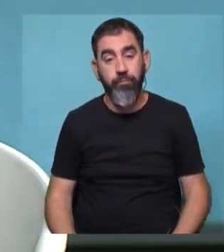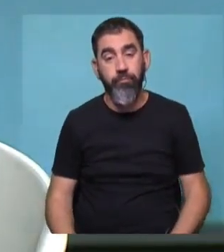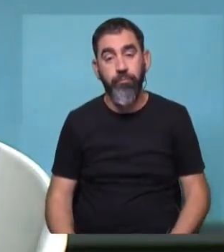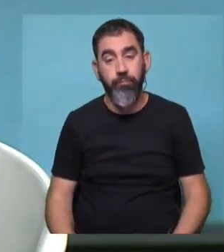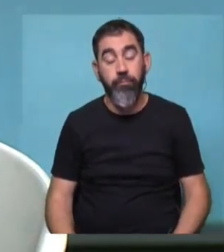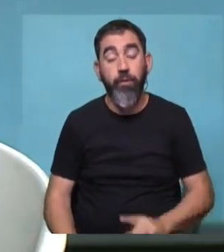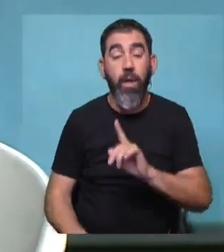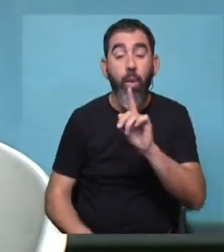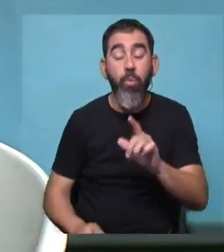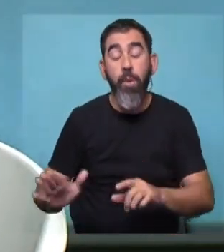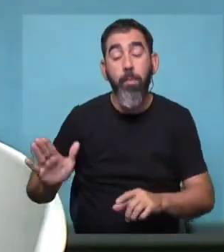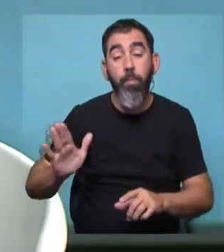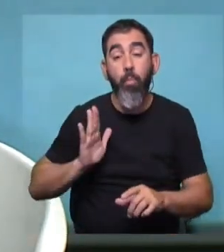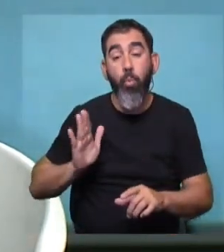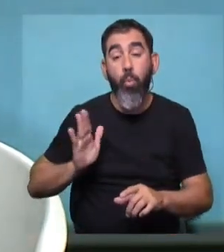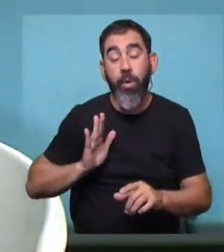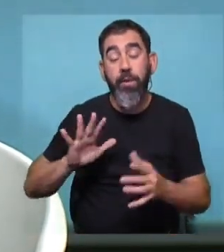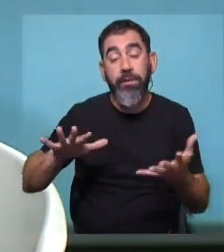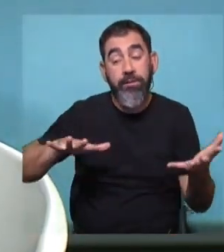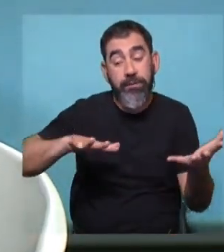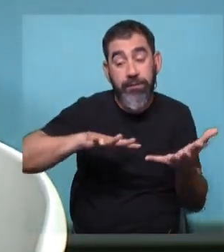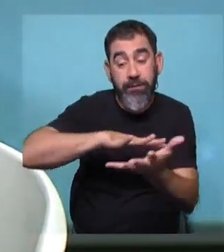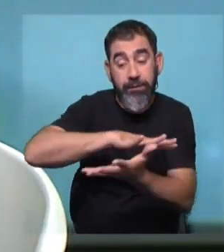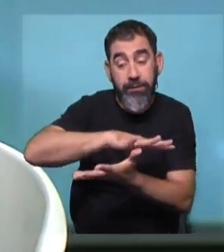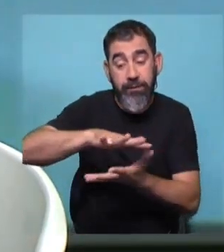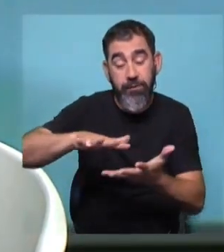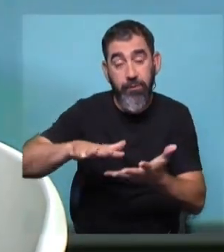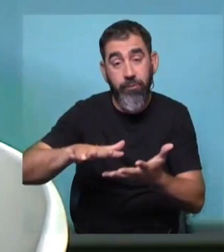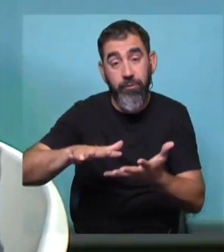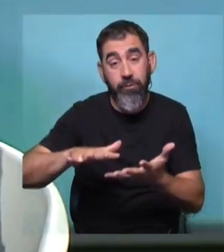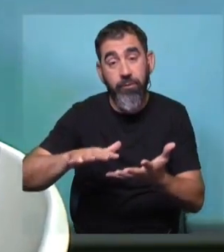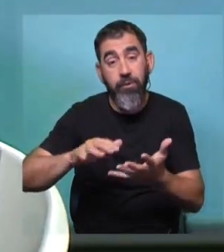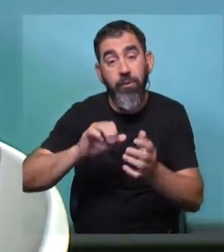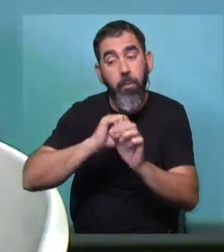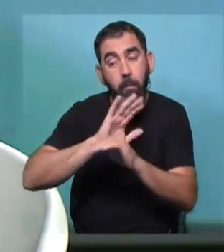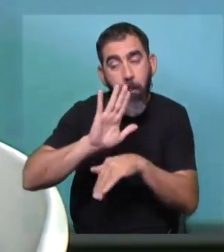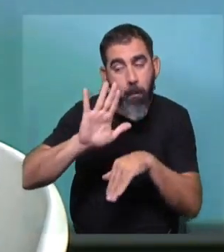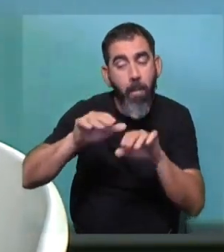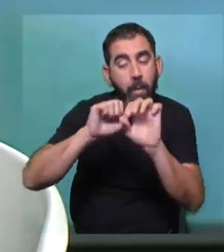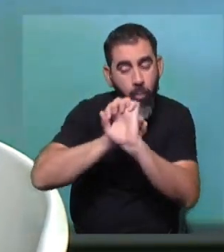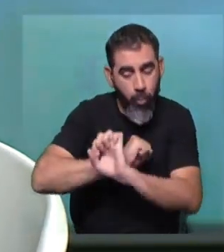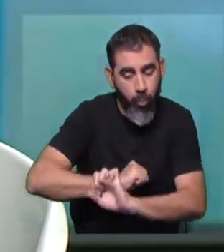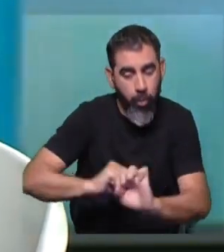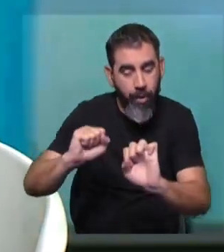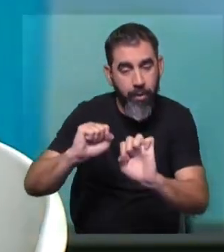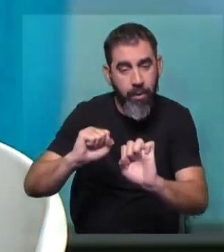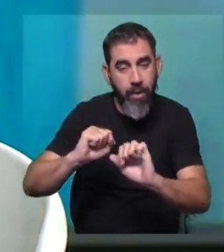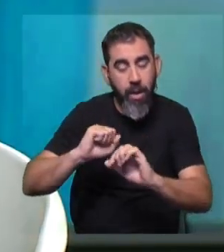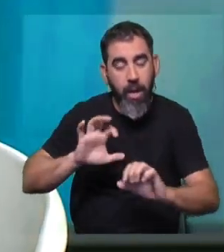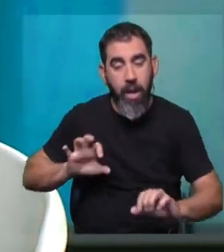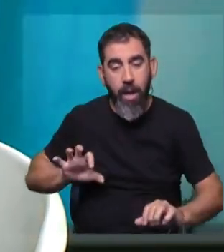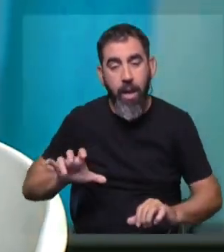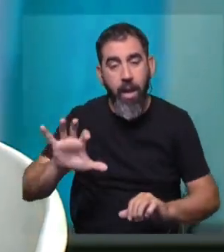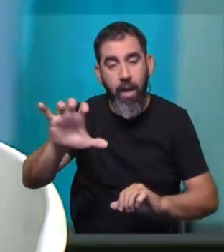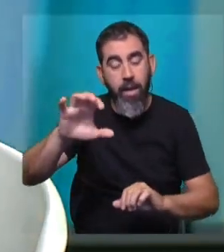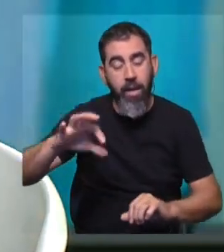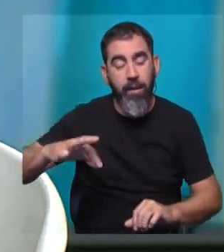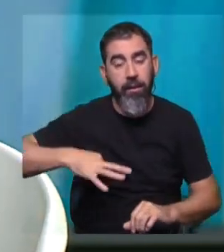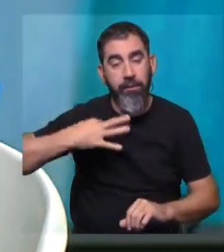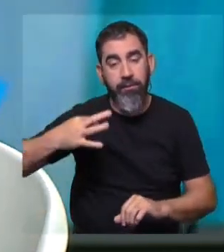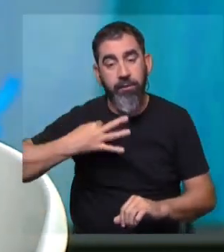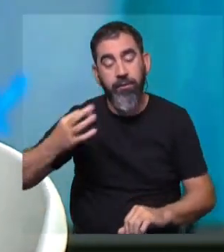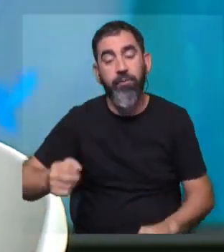ciertas pacientes que tienen ciertas situaciones que, de alguna manera, tienen más chance de poder desarrollar cáncer a lo largo de sus vidas.